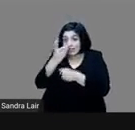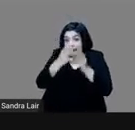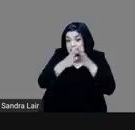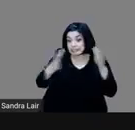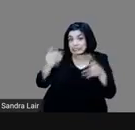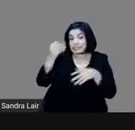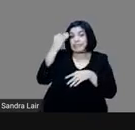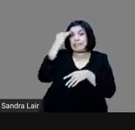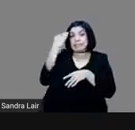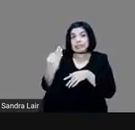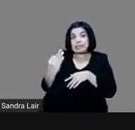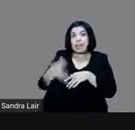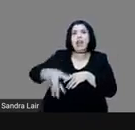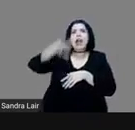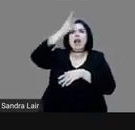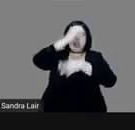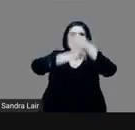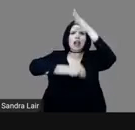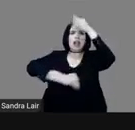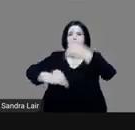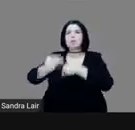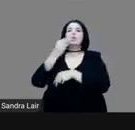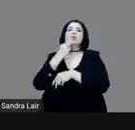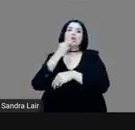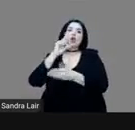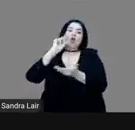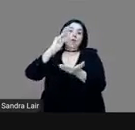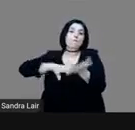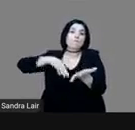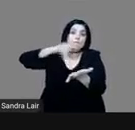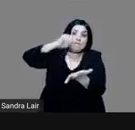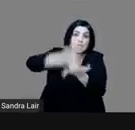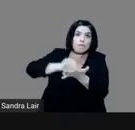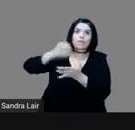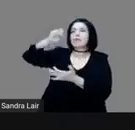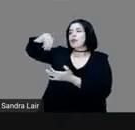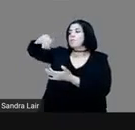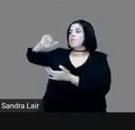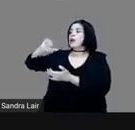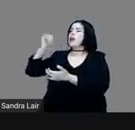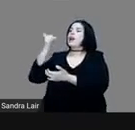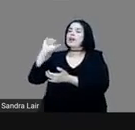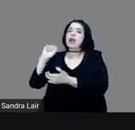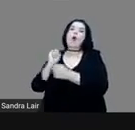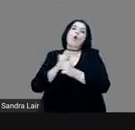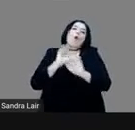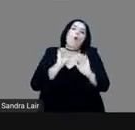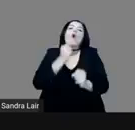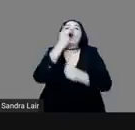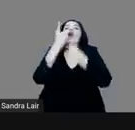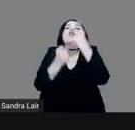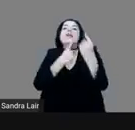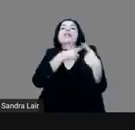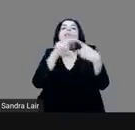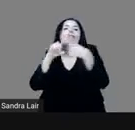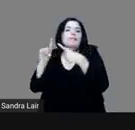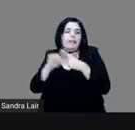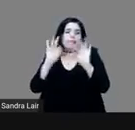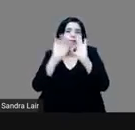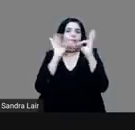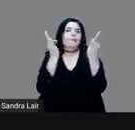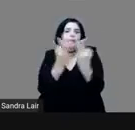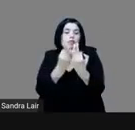el maya o una de las variantes del maya. Y entonces cuando se